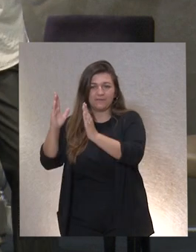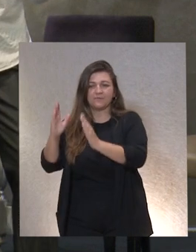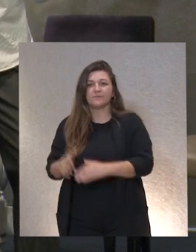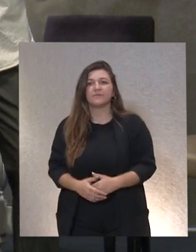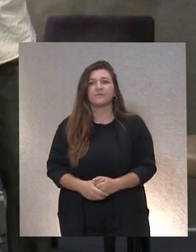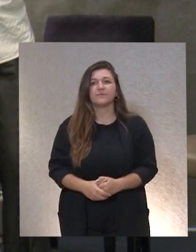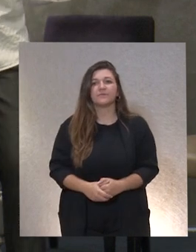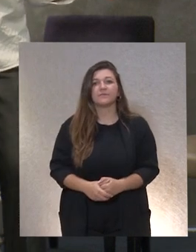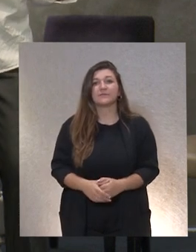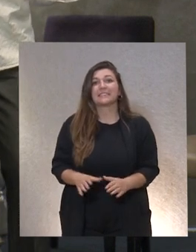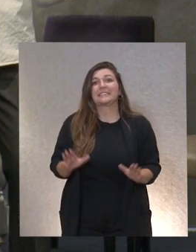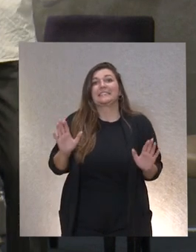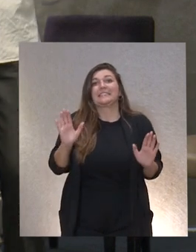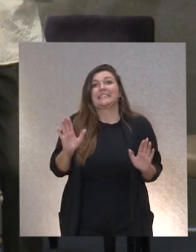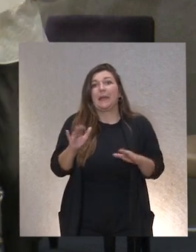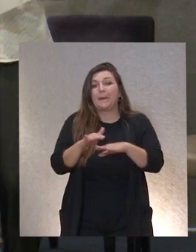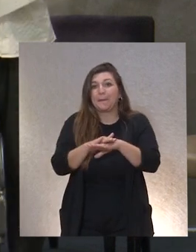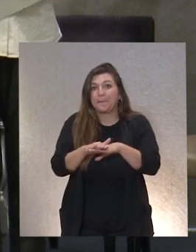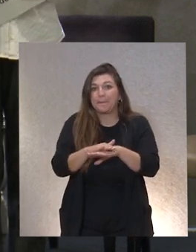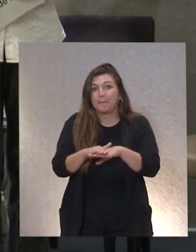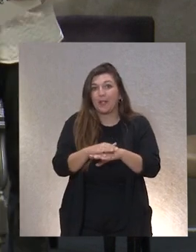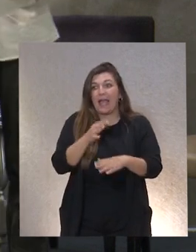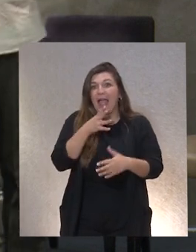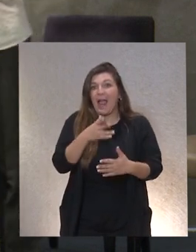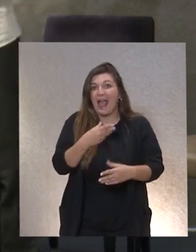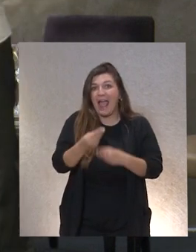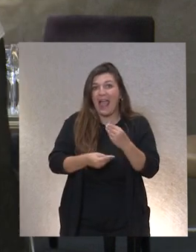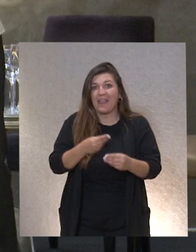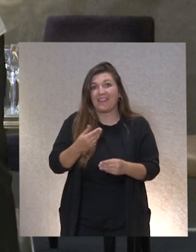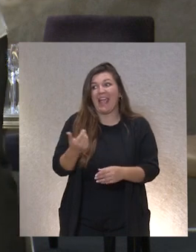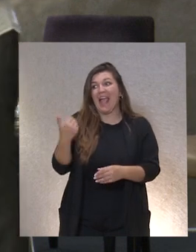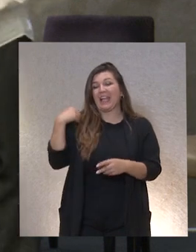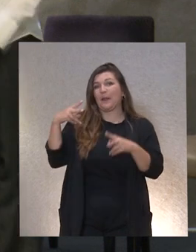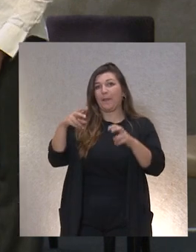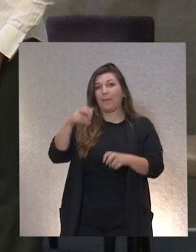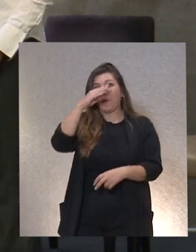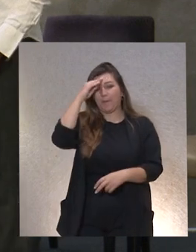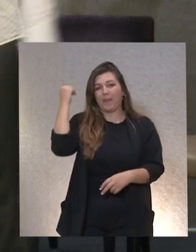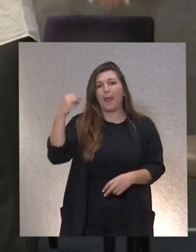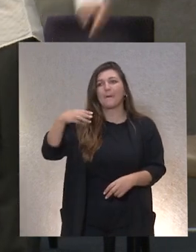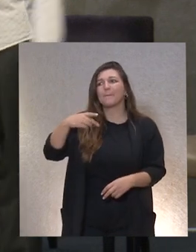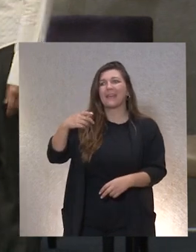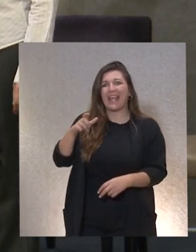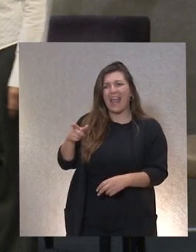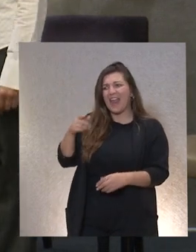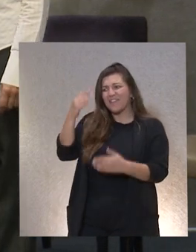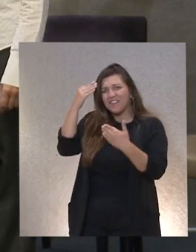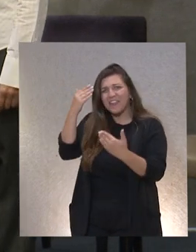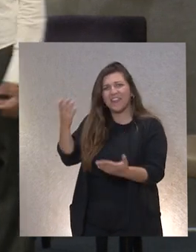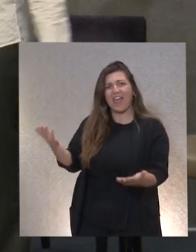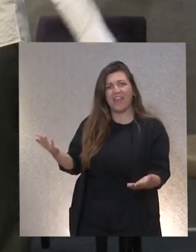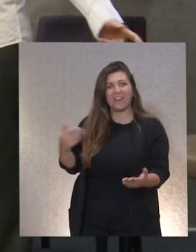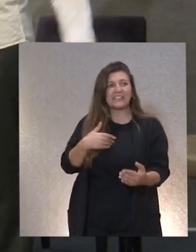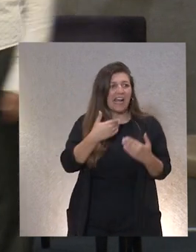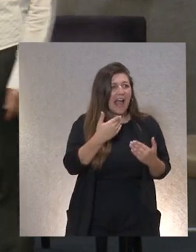Por cierto, permitidme que lo haga ahora, aunque se me pasó al principio. Miguel, felicidades. Gracias.